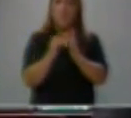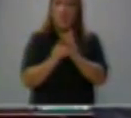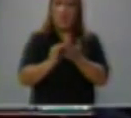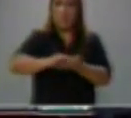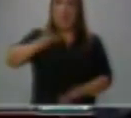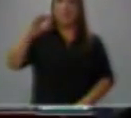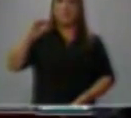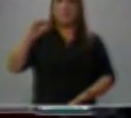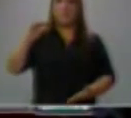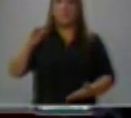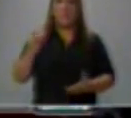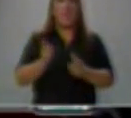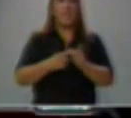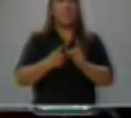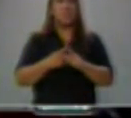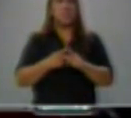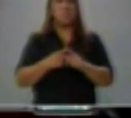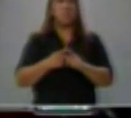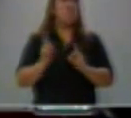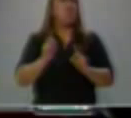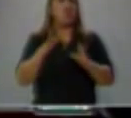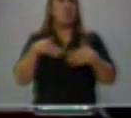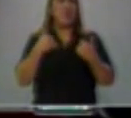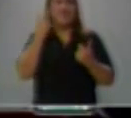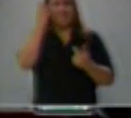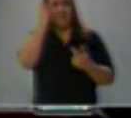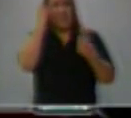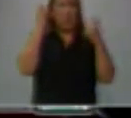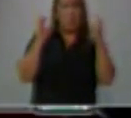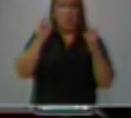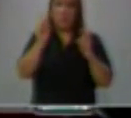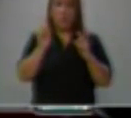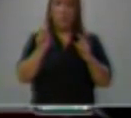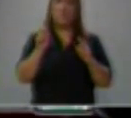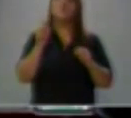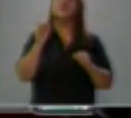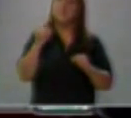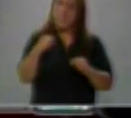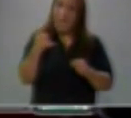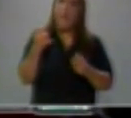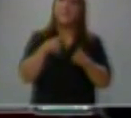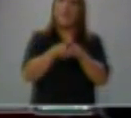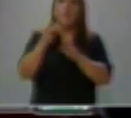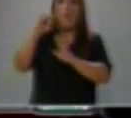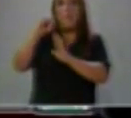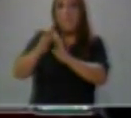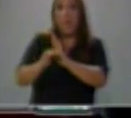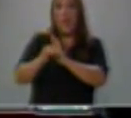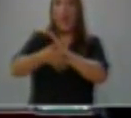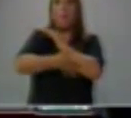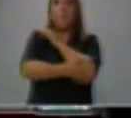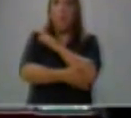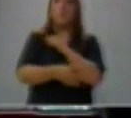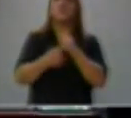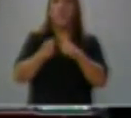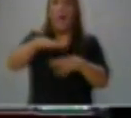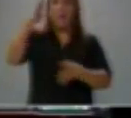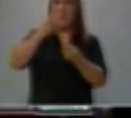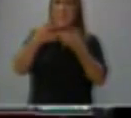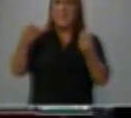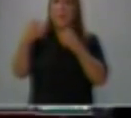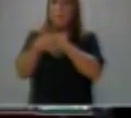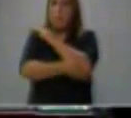No se podrá ignorar que ha habido reducción sustantiva de la pobreza gracias al programa